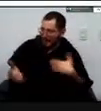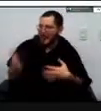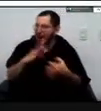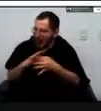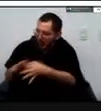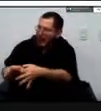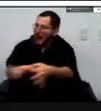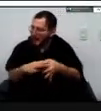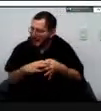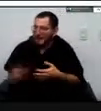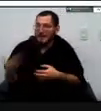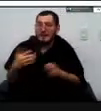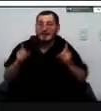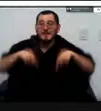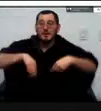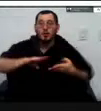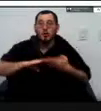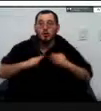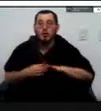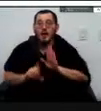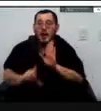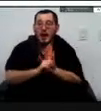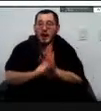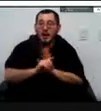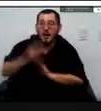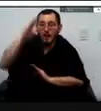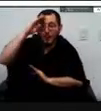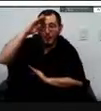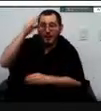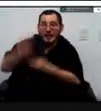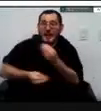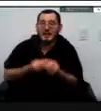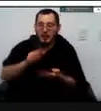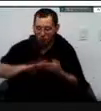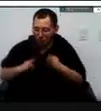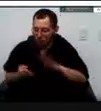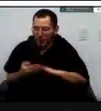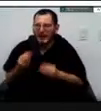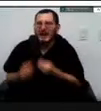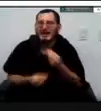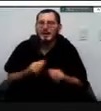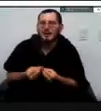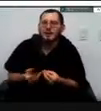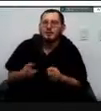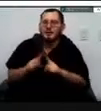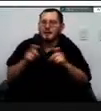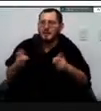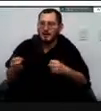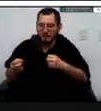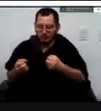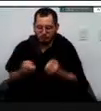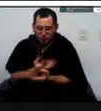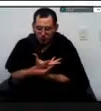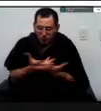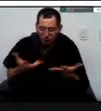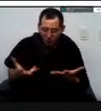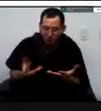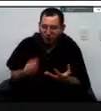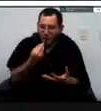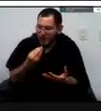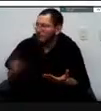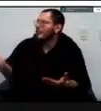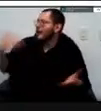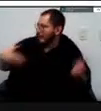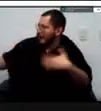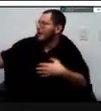le daba los almuerzos hacía la colecta de los alimentos y procesaban los almuerzos para